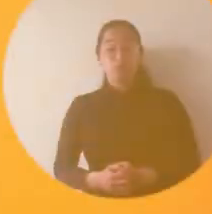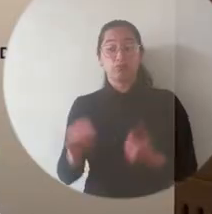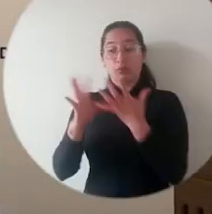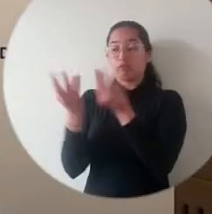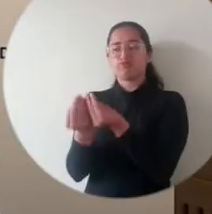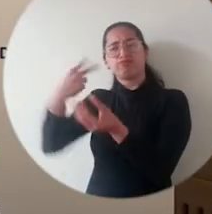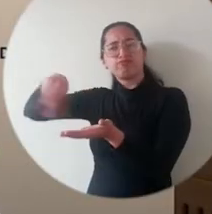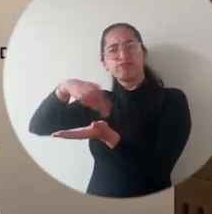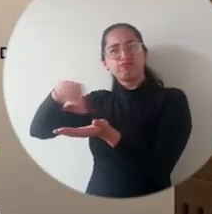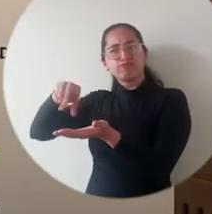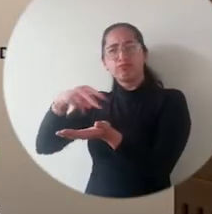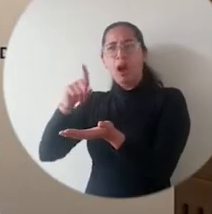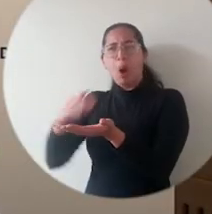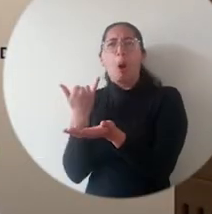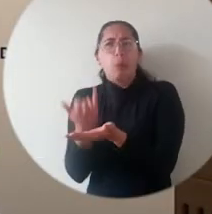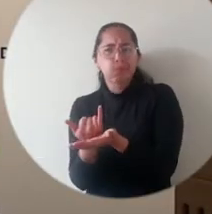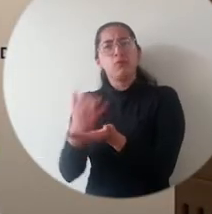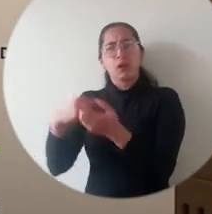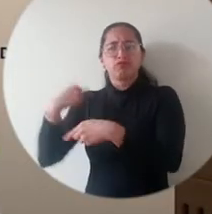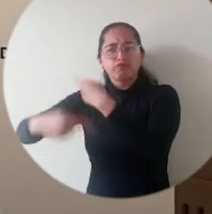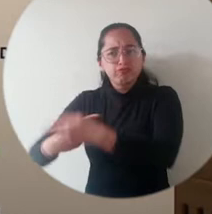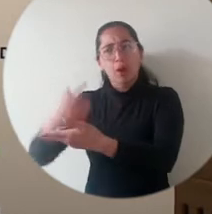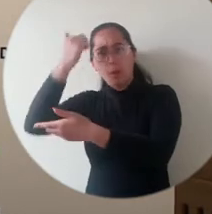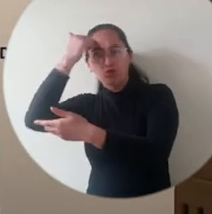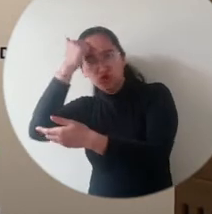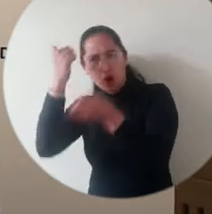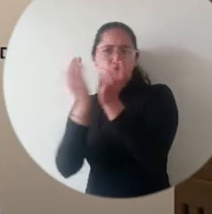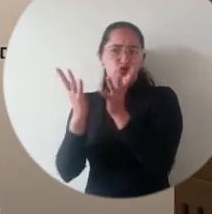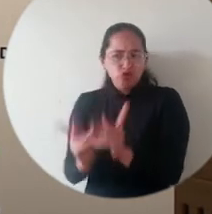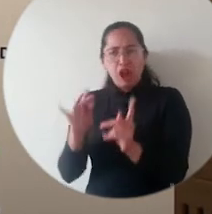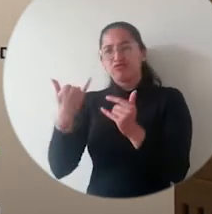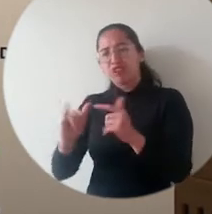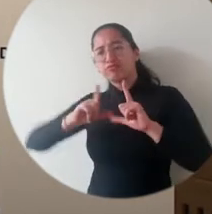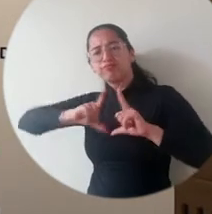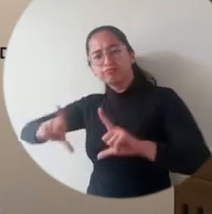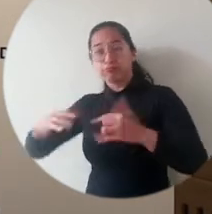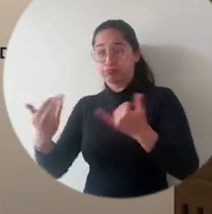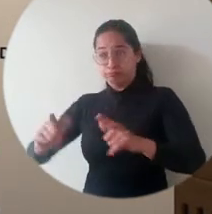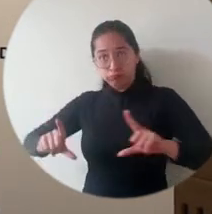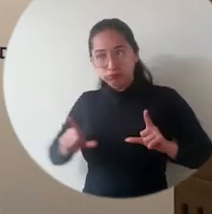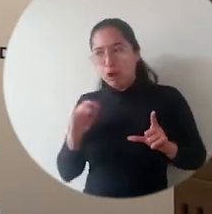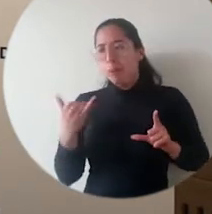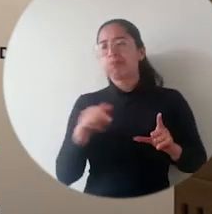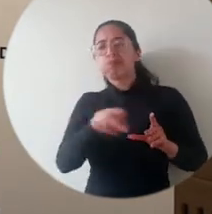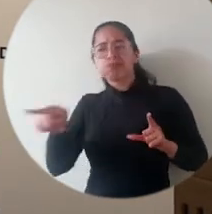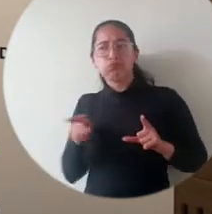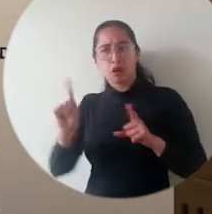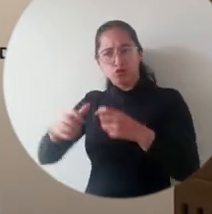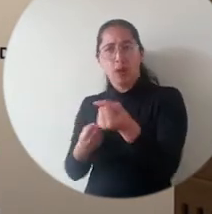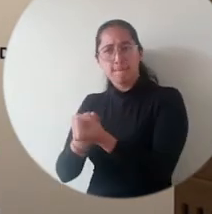Por nuestro grupo de danza han trasladado profesores, estudiantes, graduados, es decir, que